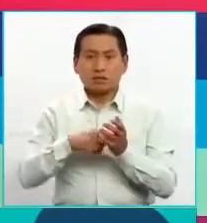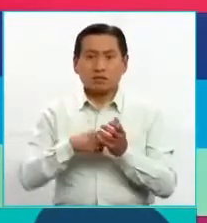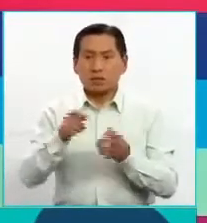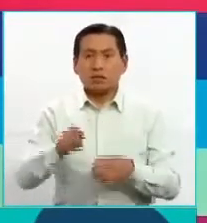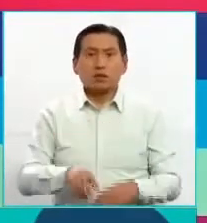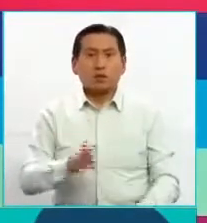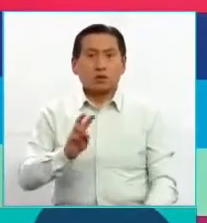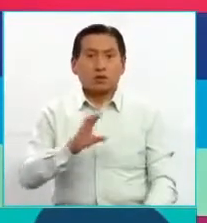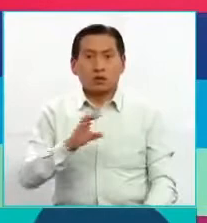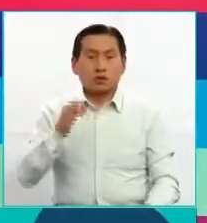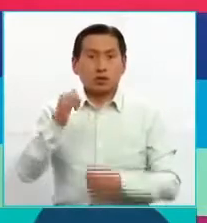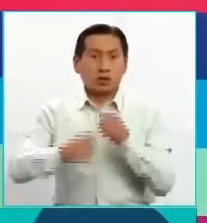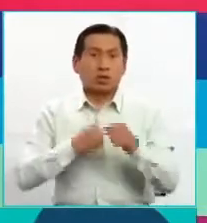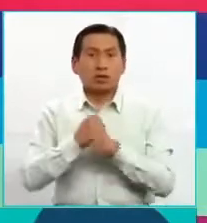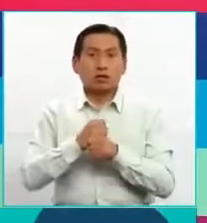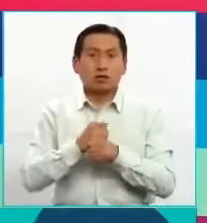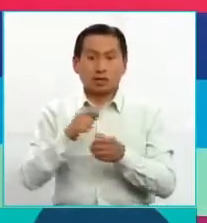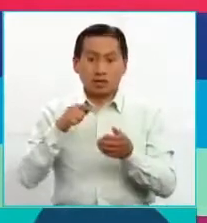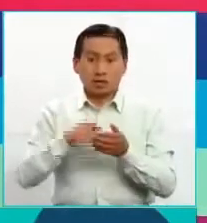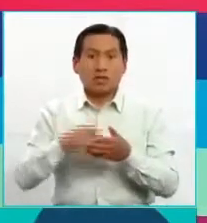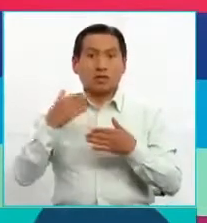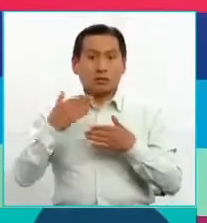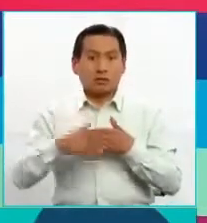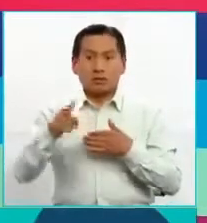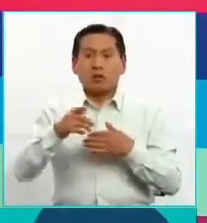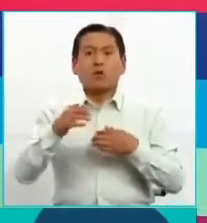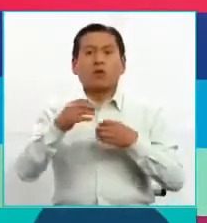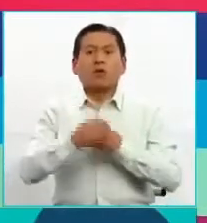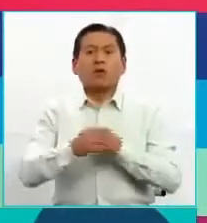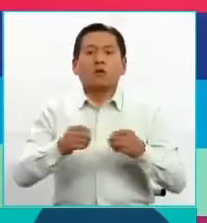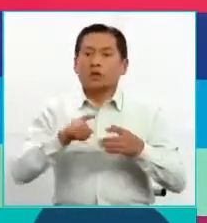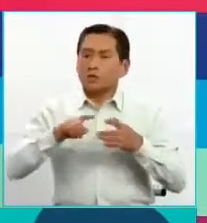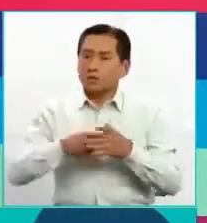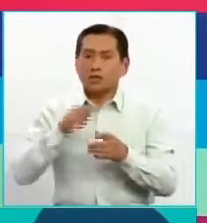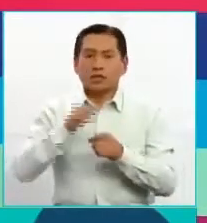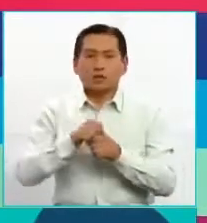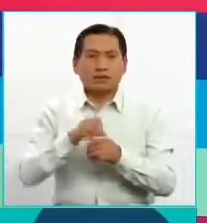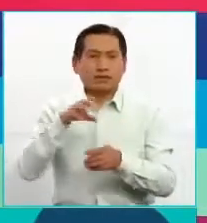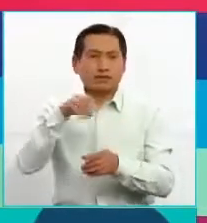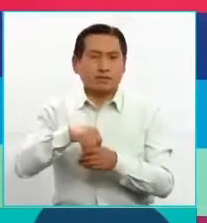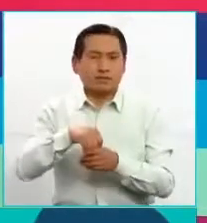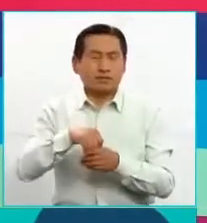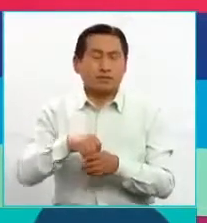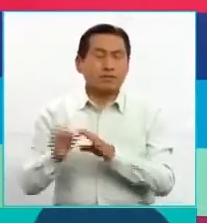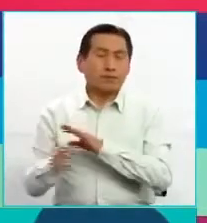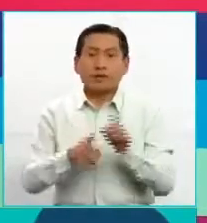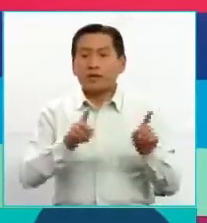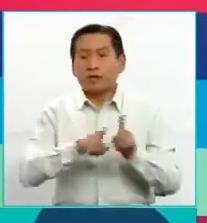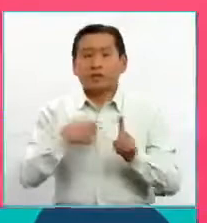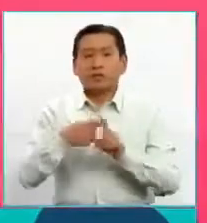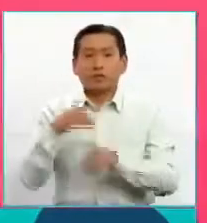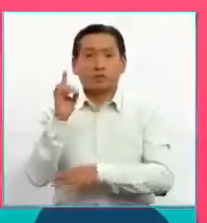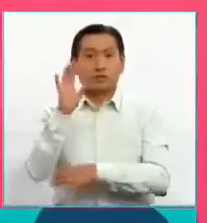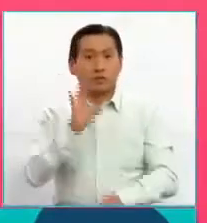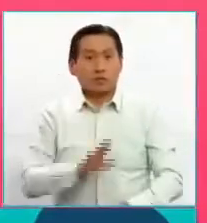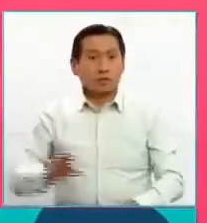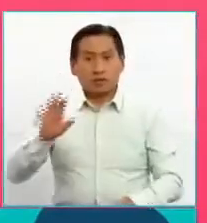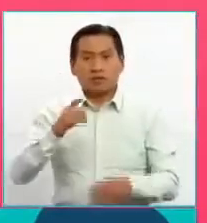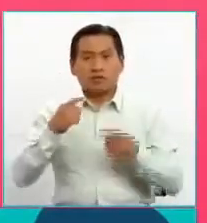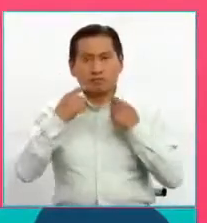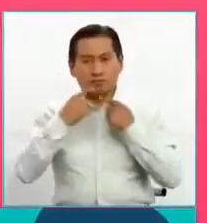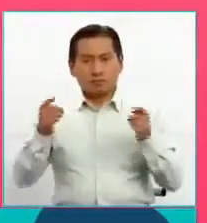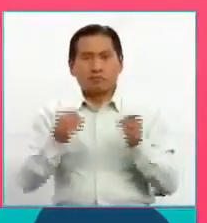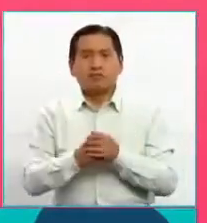Bicentenario. A partir de ahí las oficinas van a empezar a trabajar ahí. Pero también quiero decirle al país, y